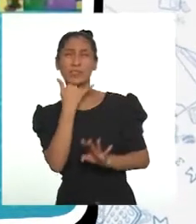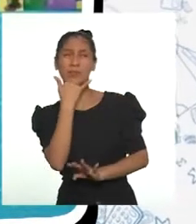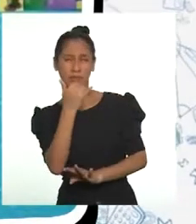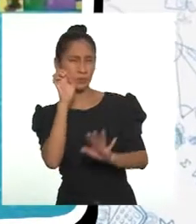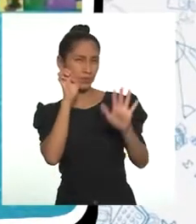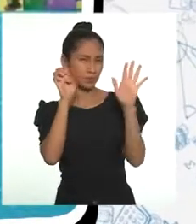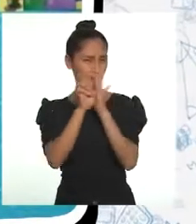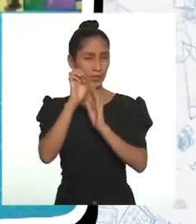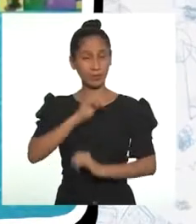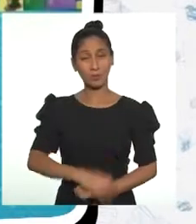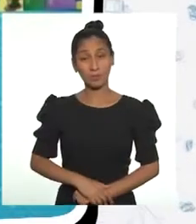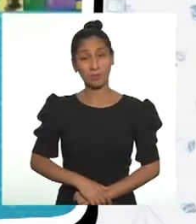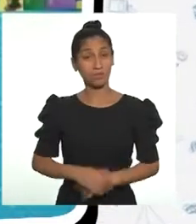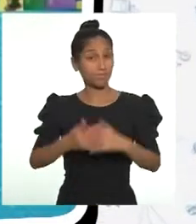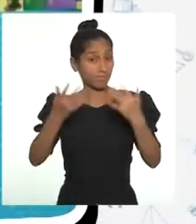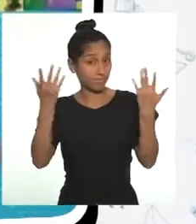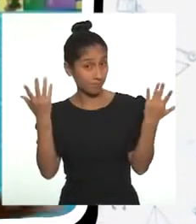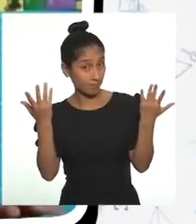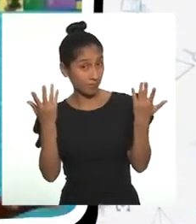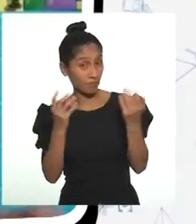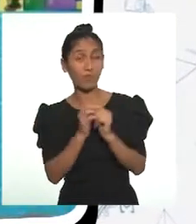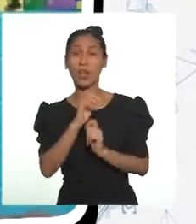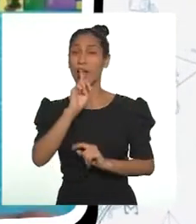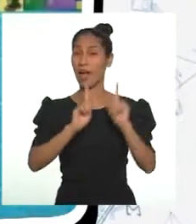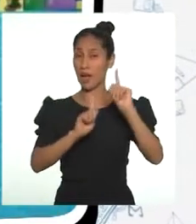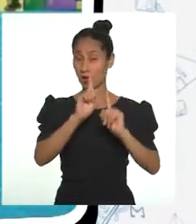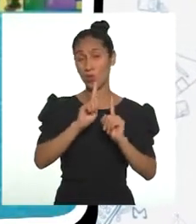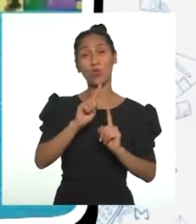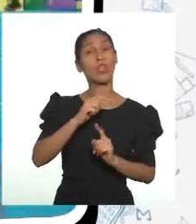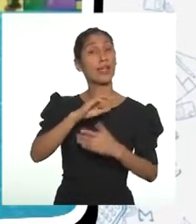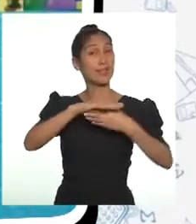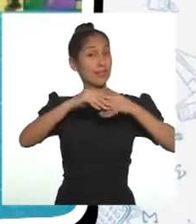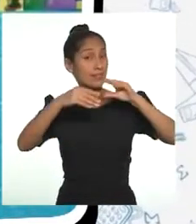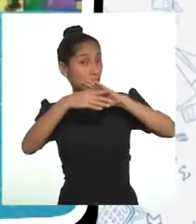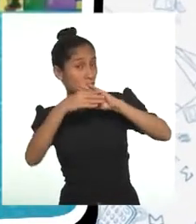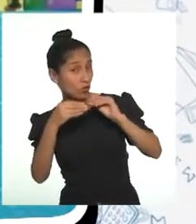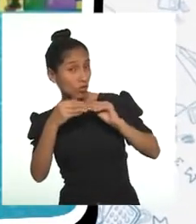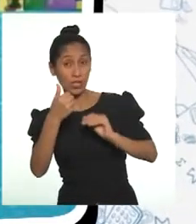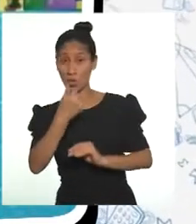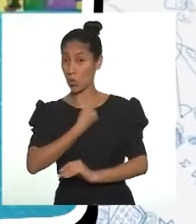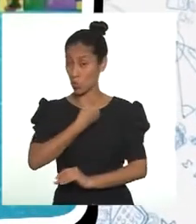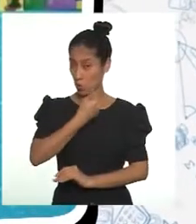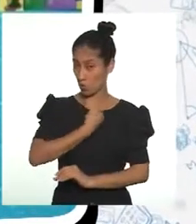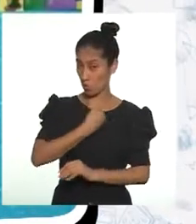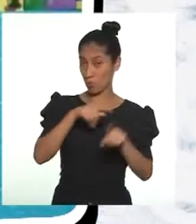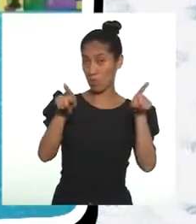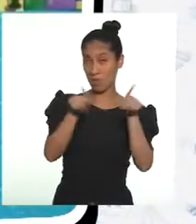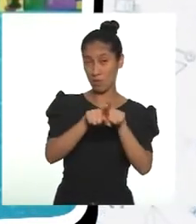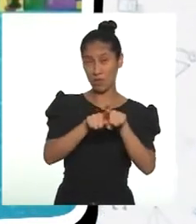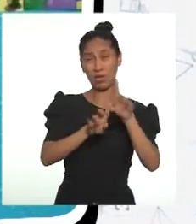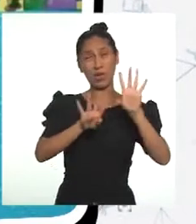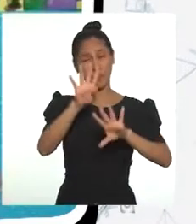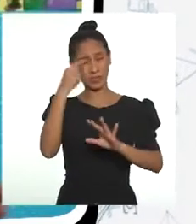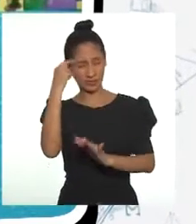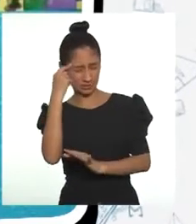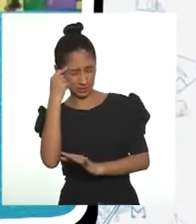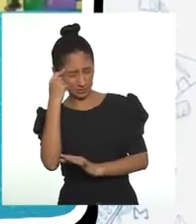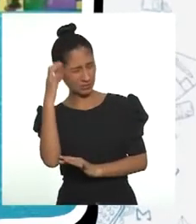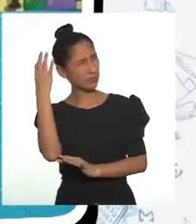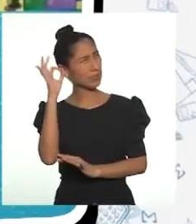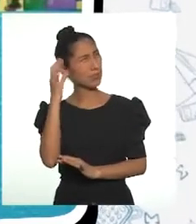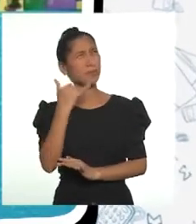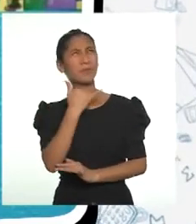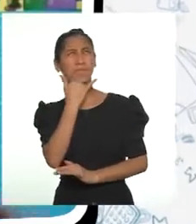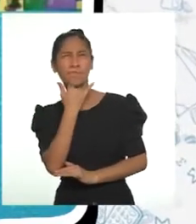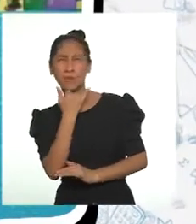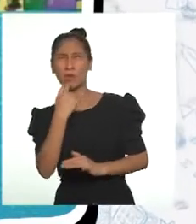Por ejemplo, se refiere a nuestras experiencias, circunstancias o acontecimientos que nos han sucedido a lo largo de